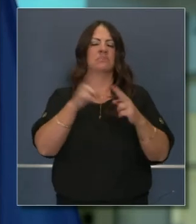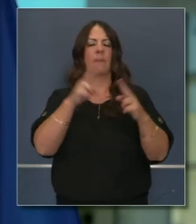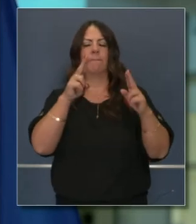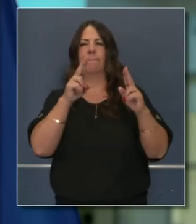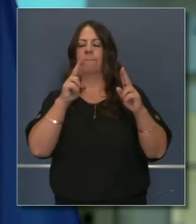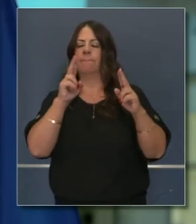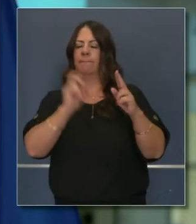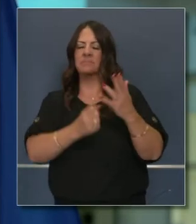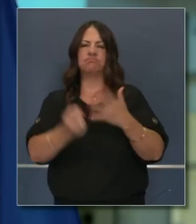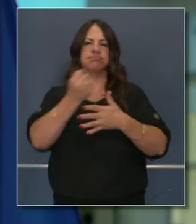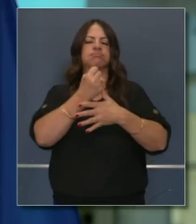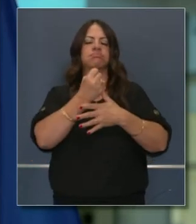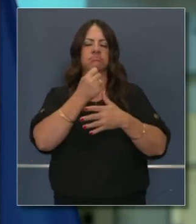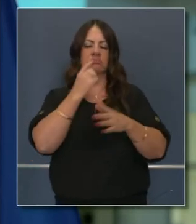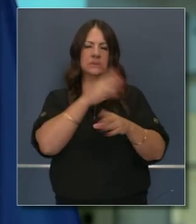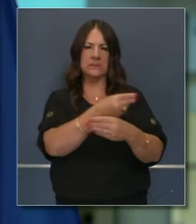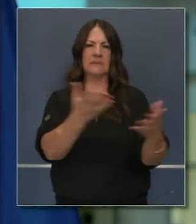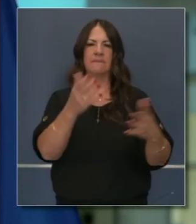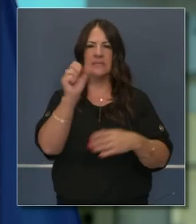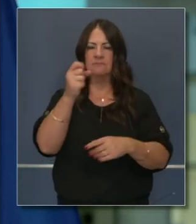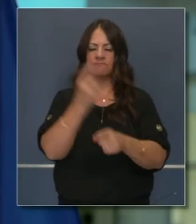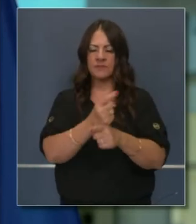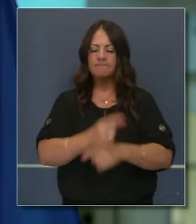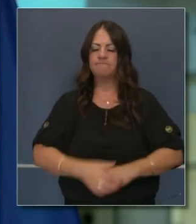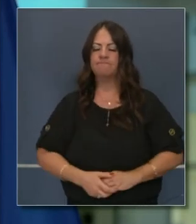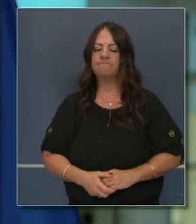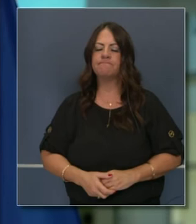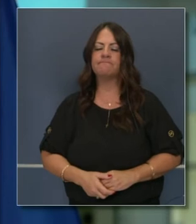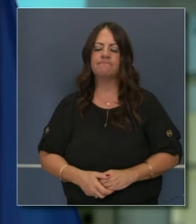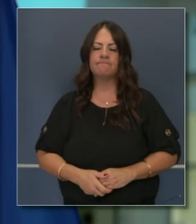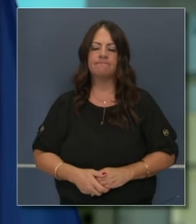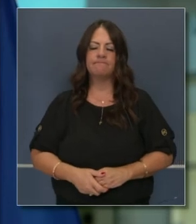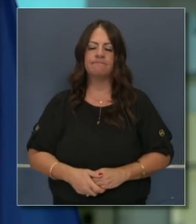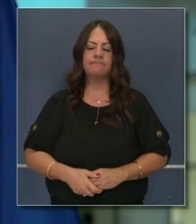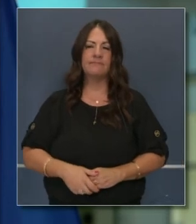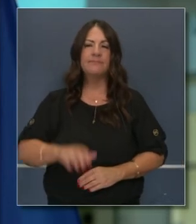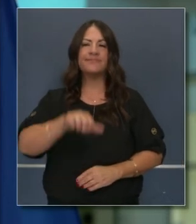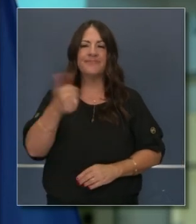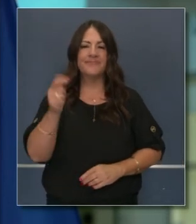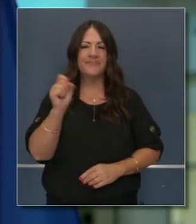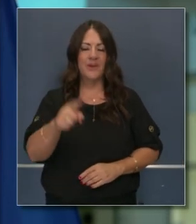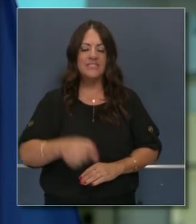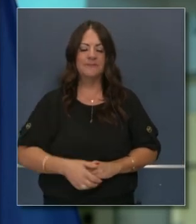ciertamente cómo resolver eso para todos ellos, para cada miembro de la población.